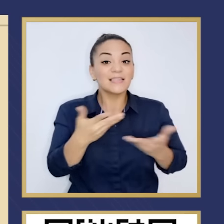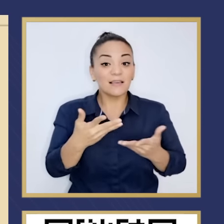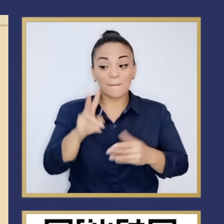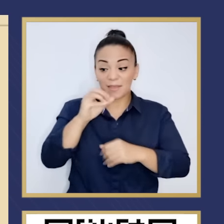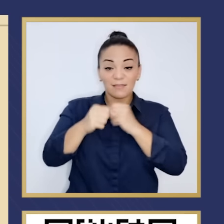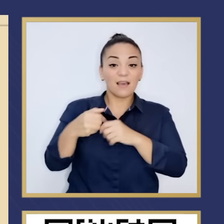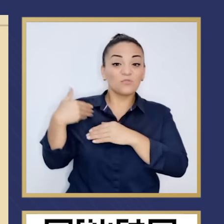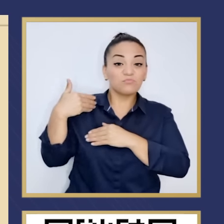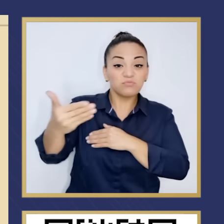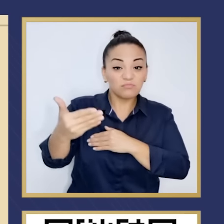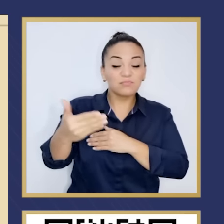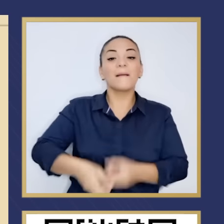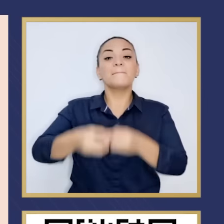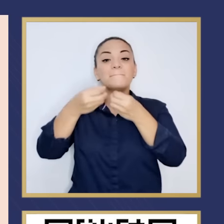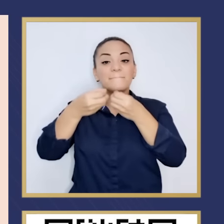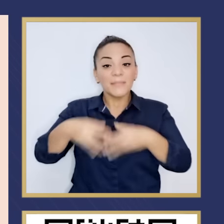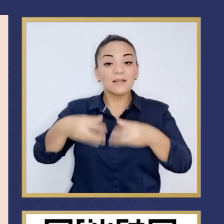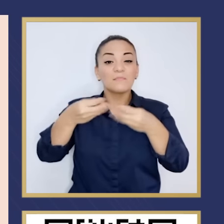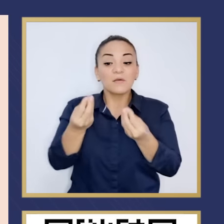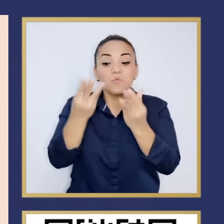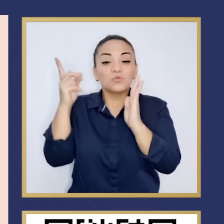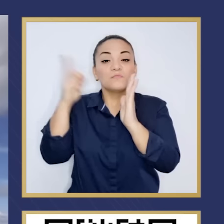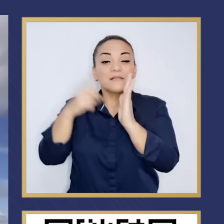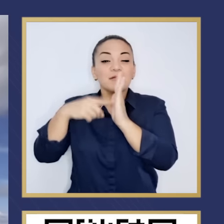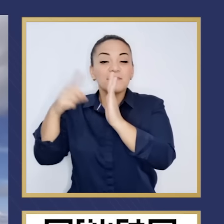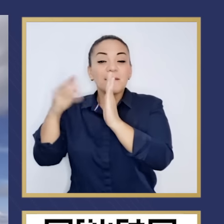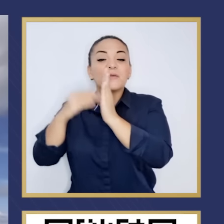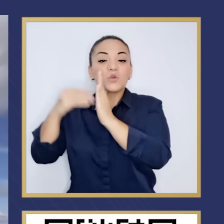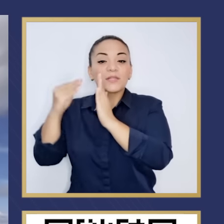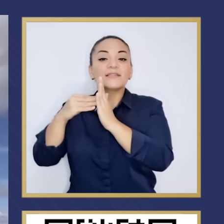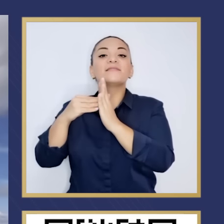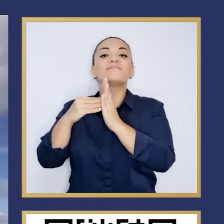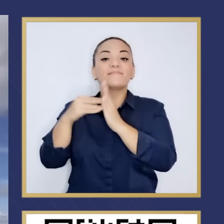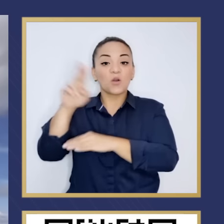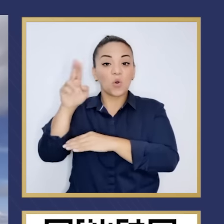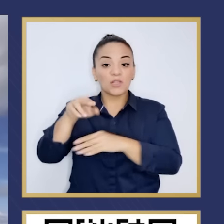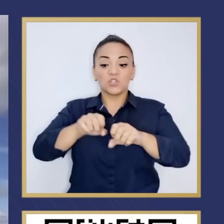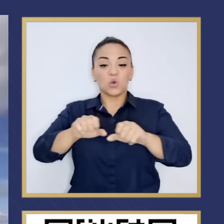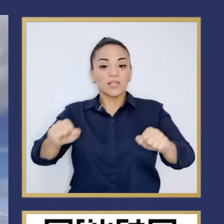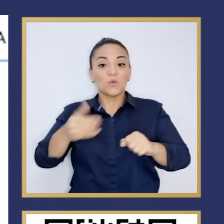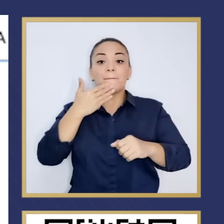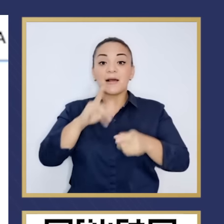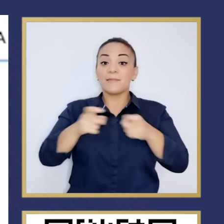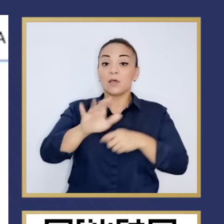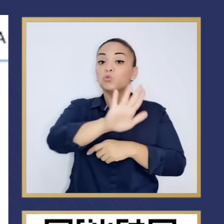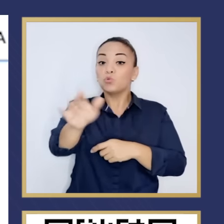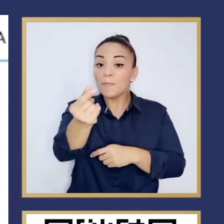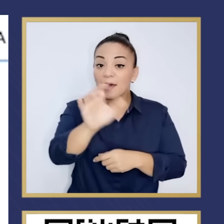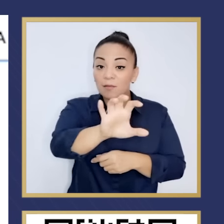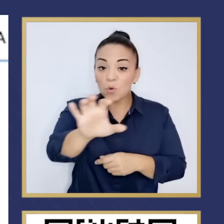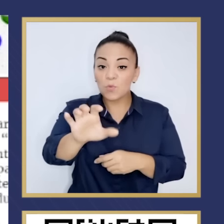hemos perdido miles de miles de millones de colones por chorizos y malos manejos de su dinero que la